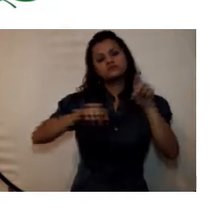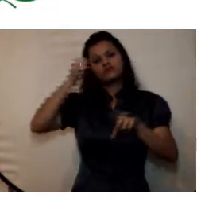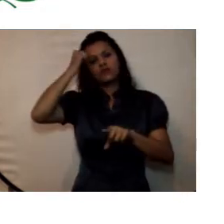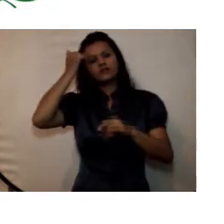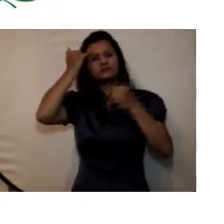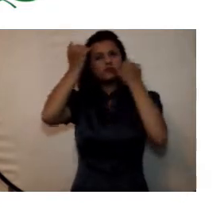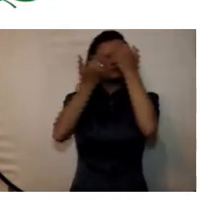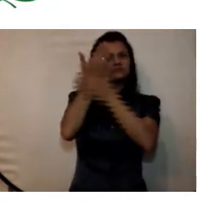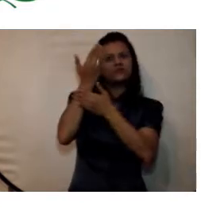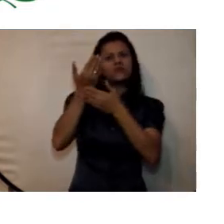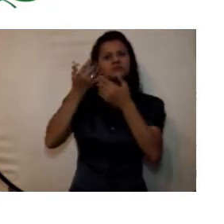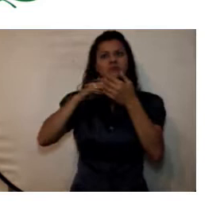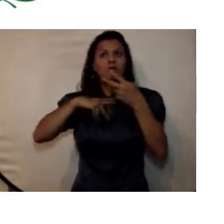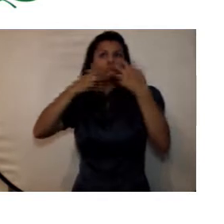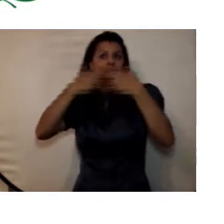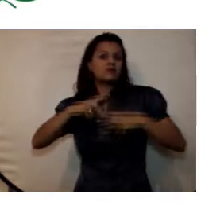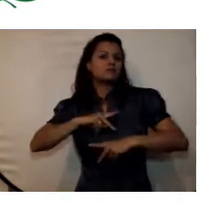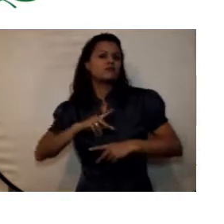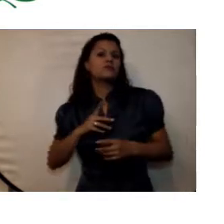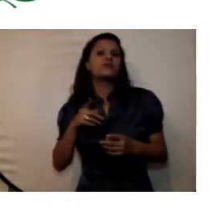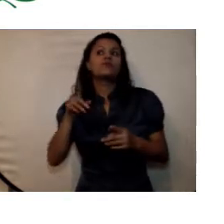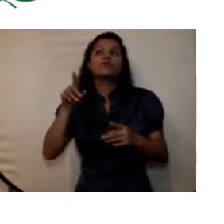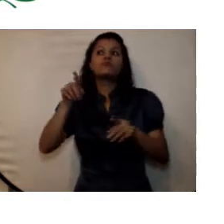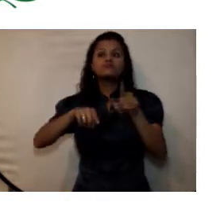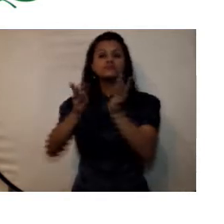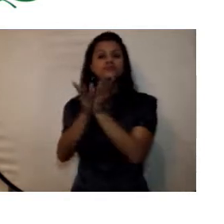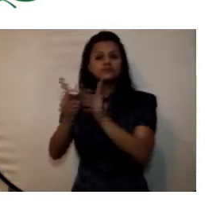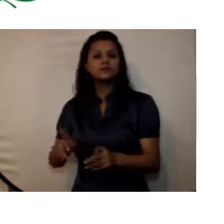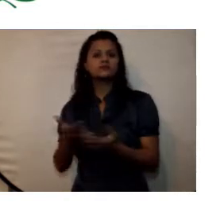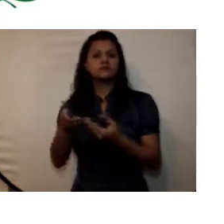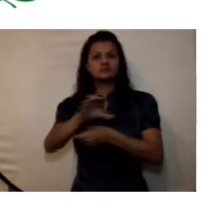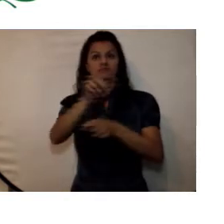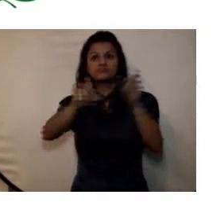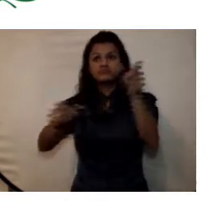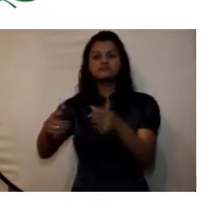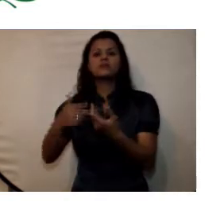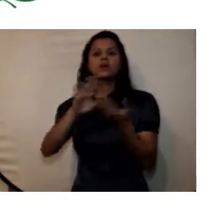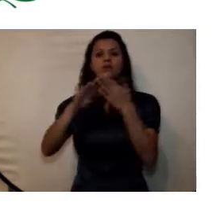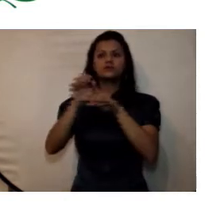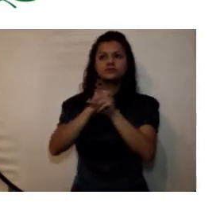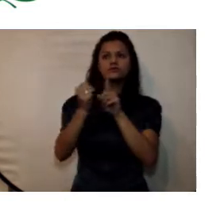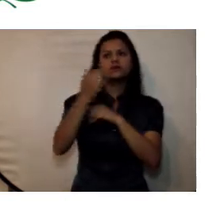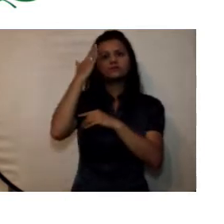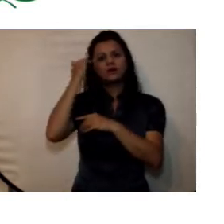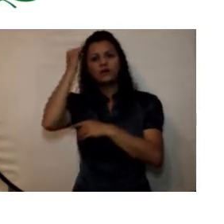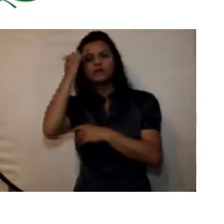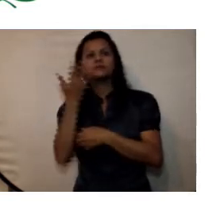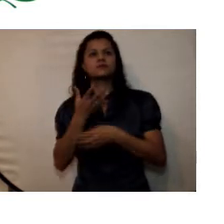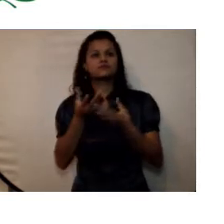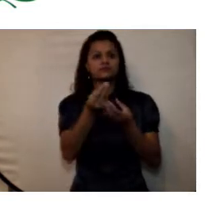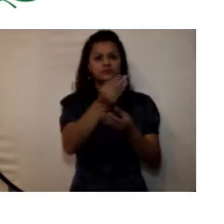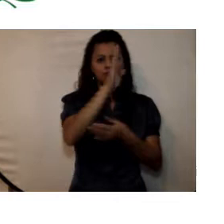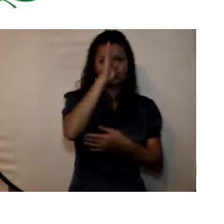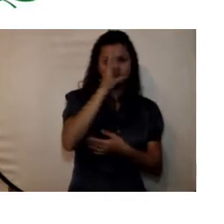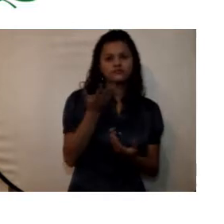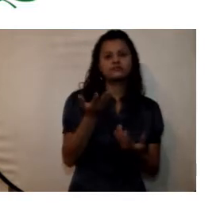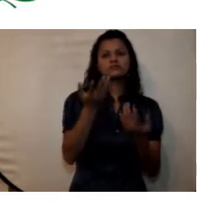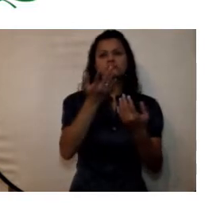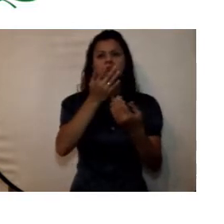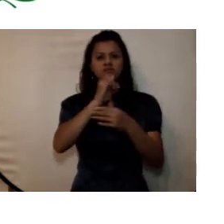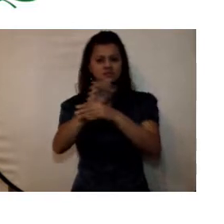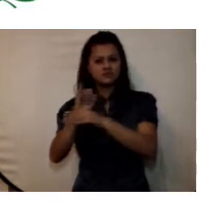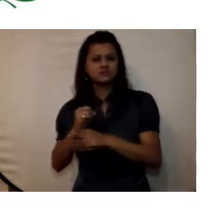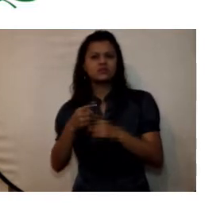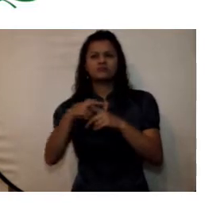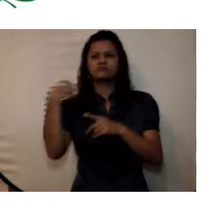estudiantes nuestra ciudadanía las comunidades sociales y académicas el sector defensa las instituciones y organizaciones